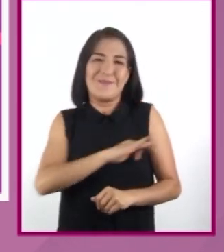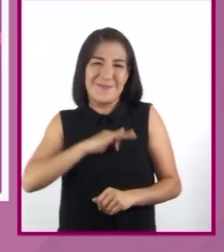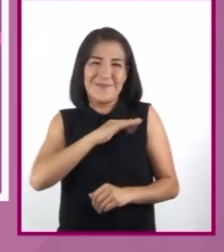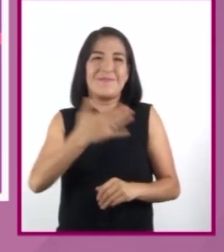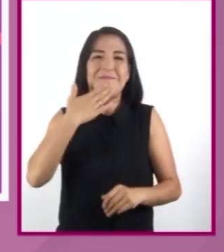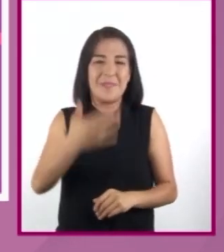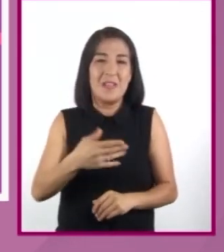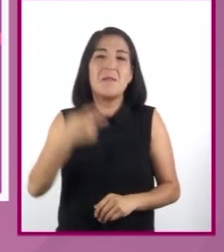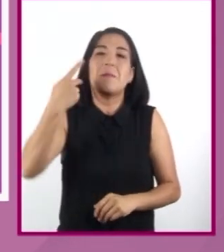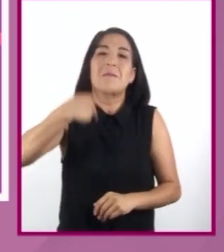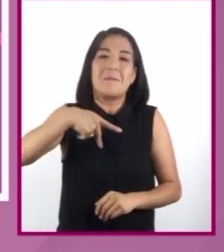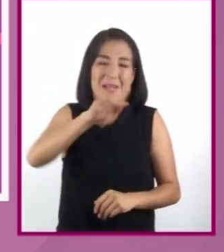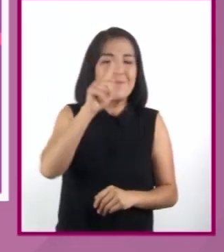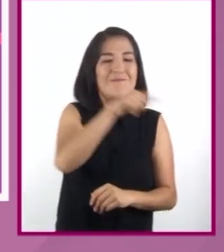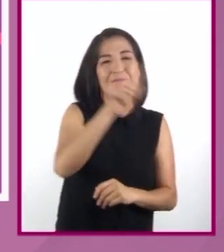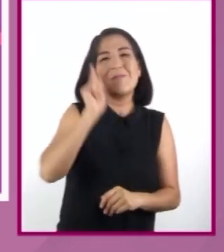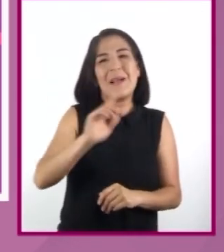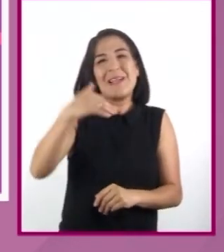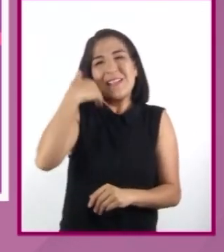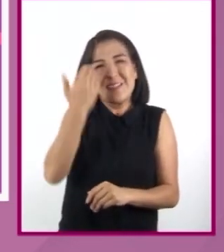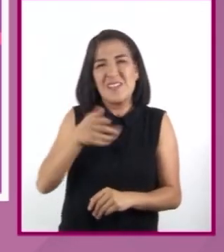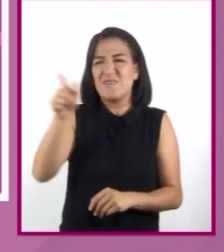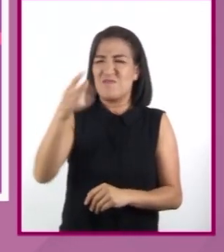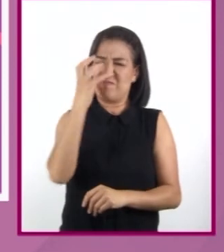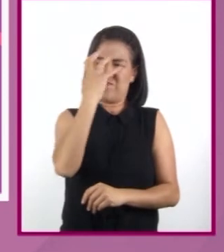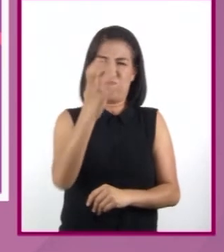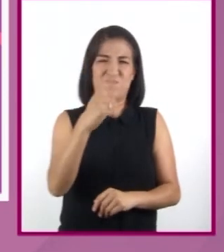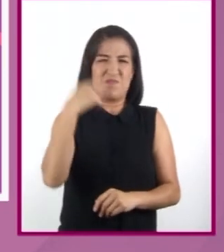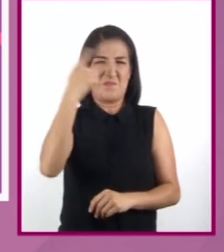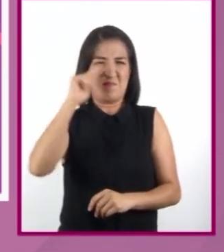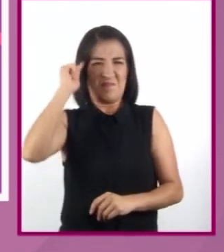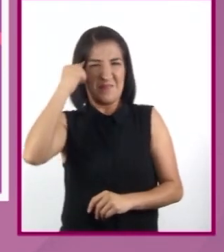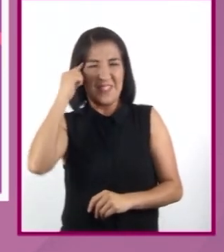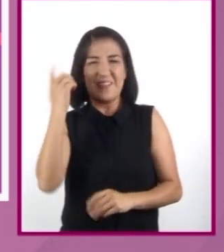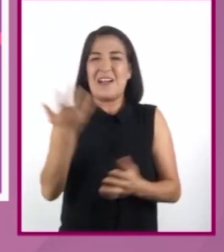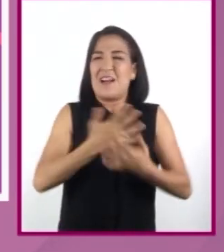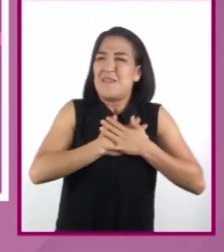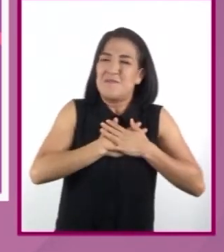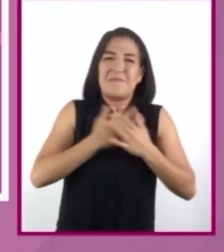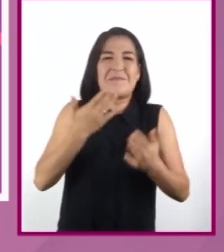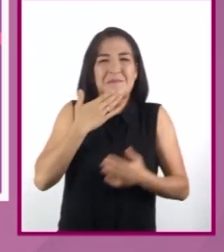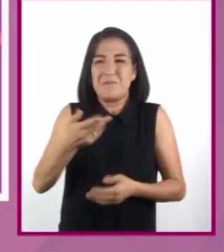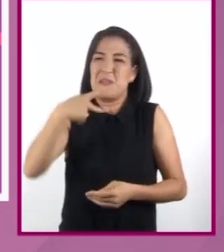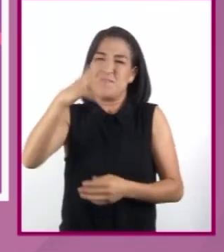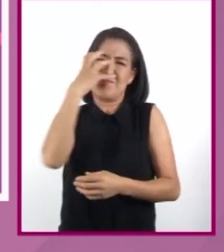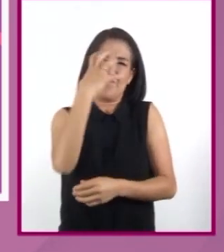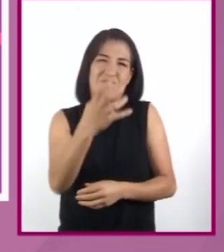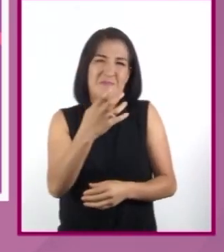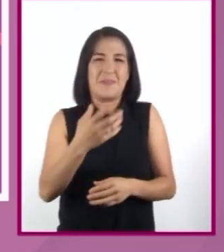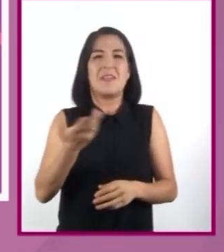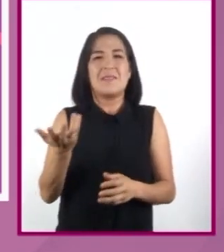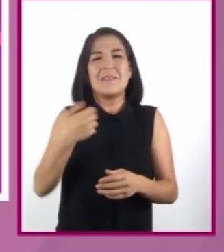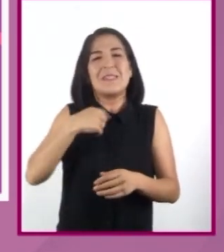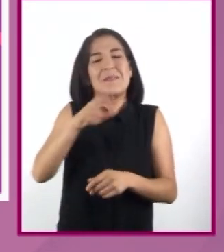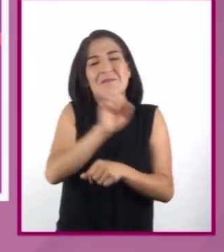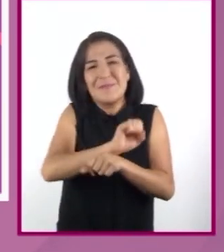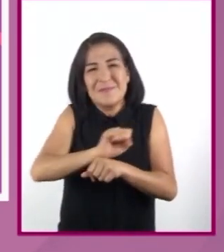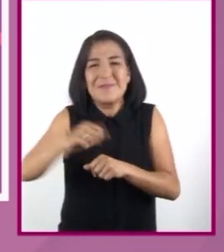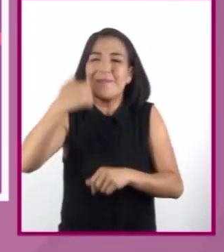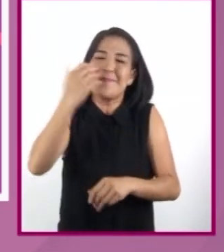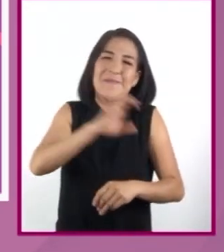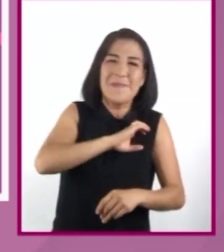Sin duda, hubiera ella deseado menos severidad en ese rígido cielo de amor, más expansiva e incauta ternura.